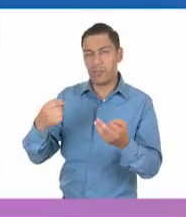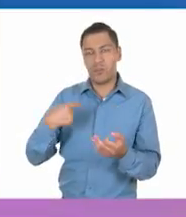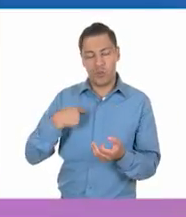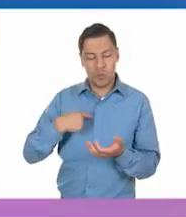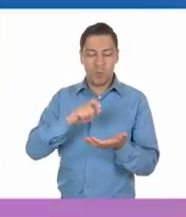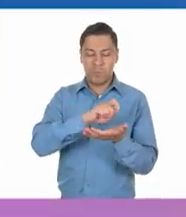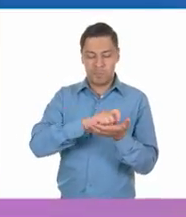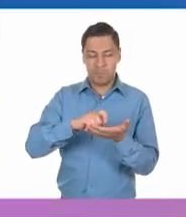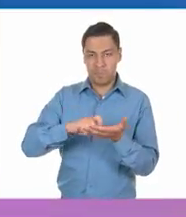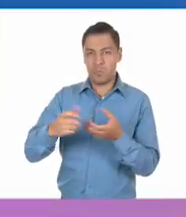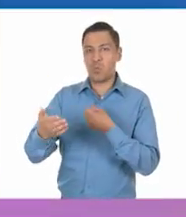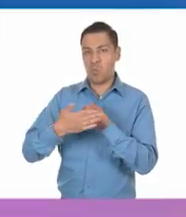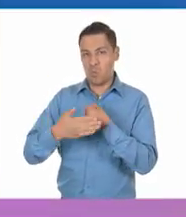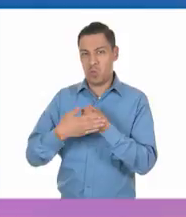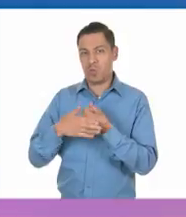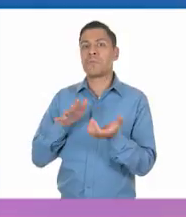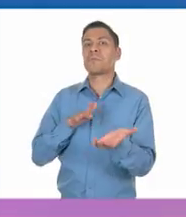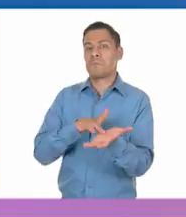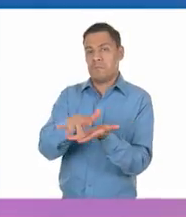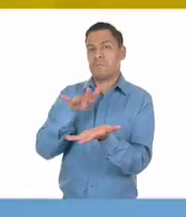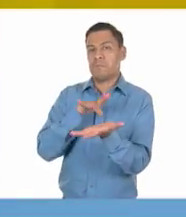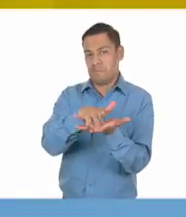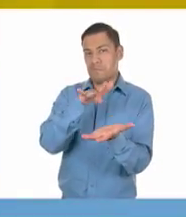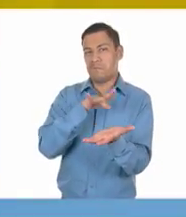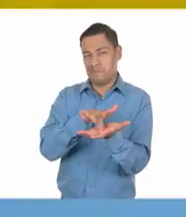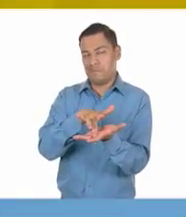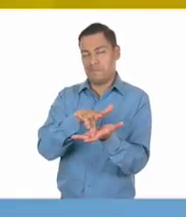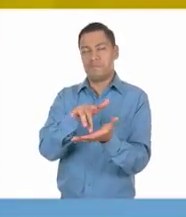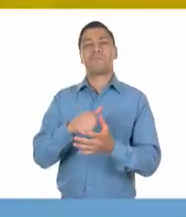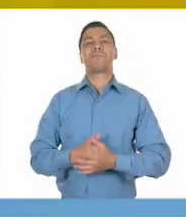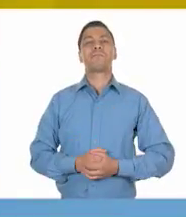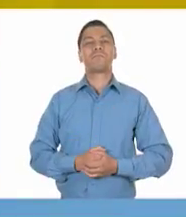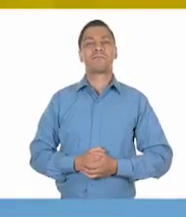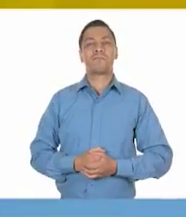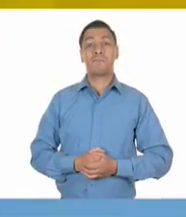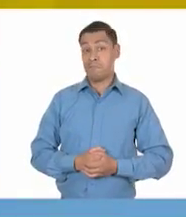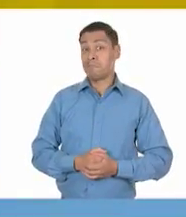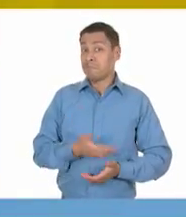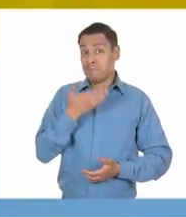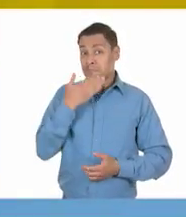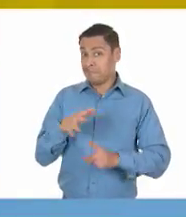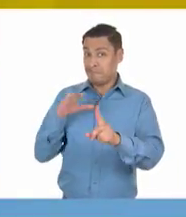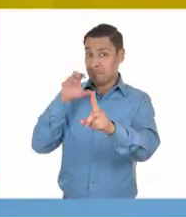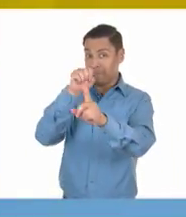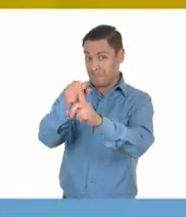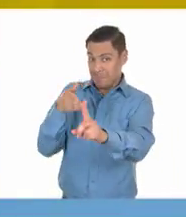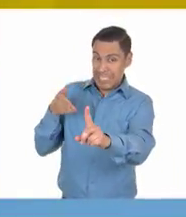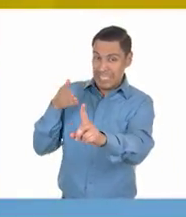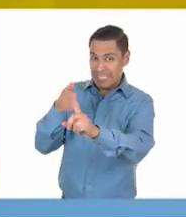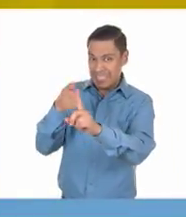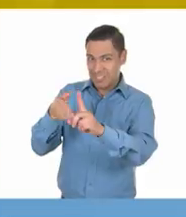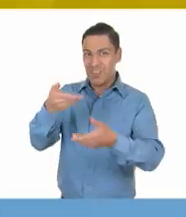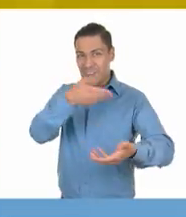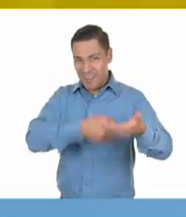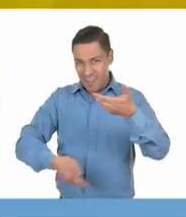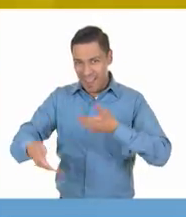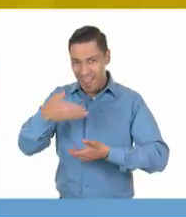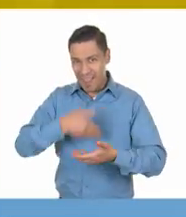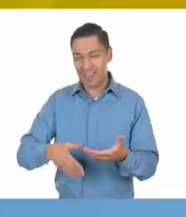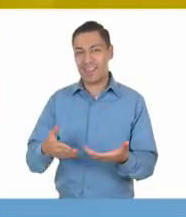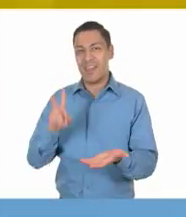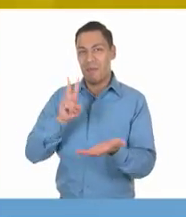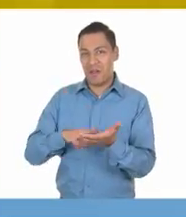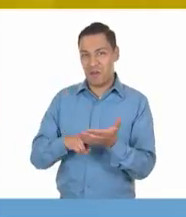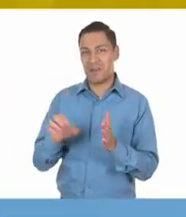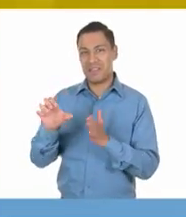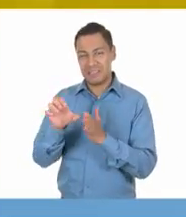colaborar a mejorar nuestra sociedad. Bien, Ale, ese es nuestro objetivo de nuestros encuentros aquí en Formación Cívica y